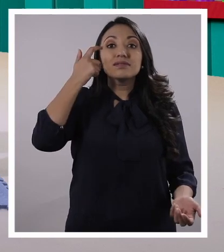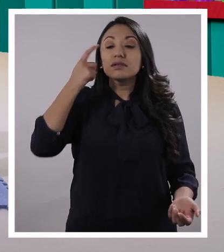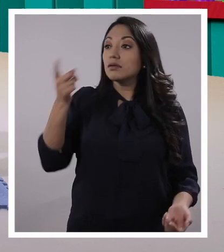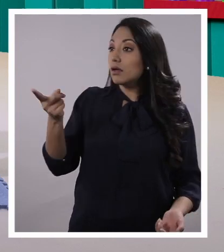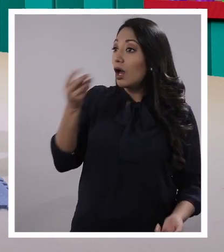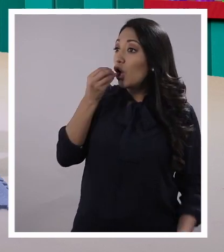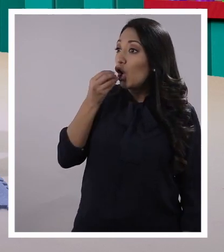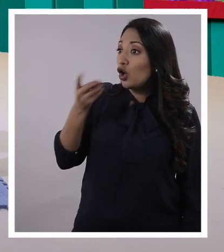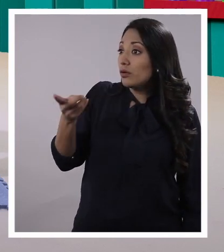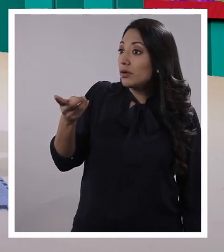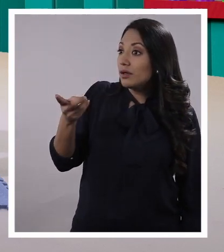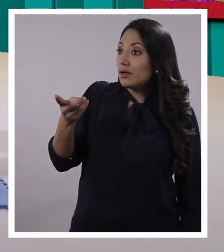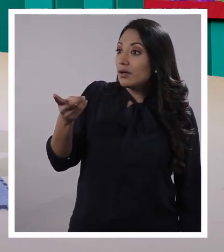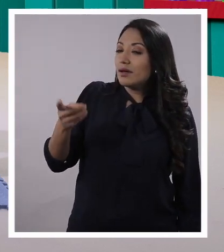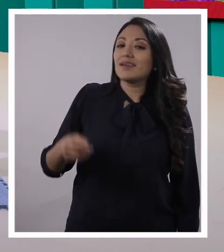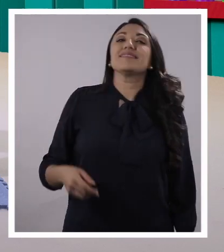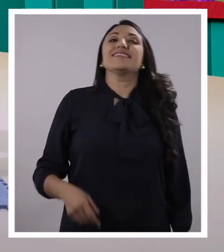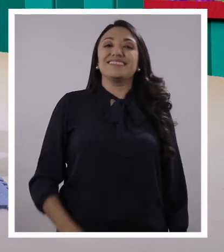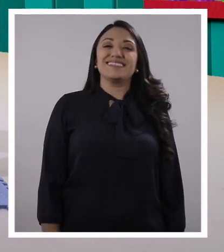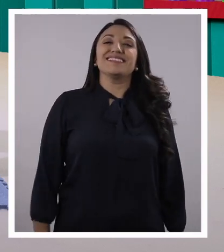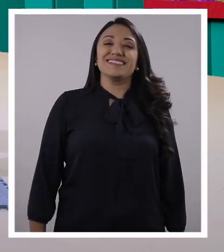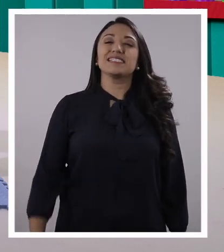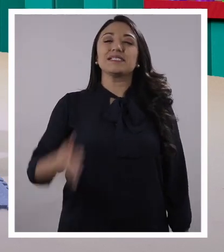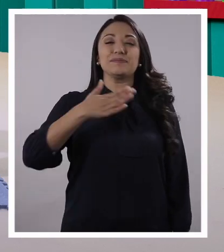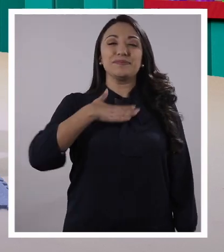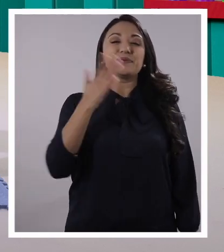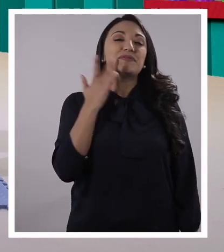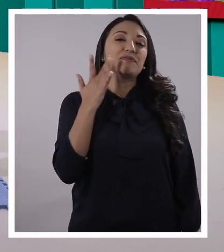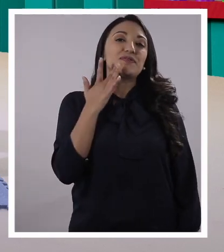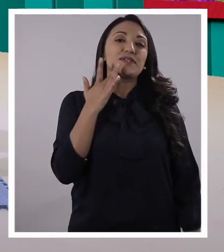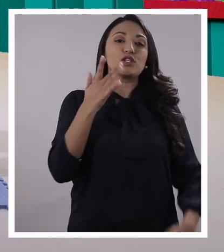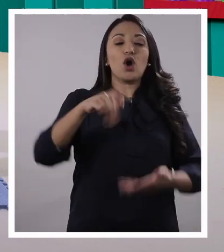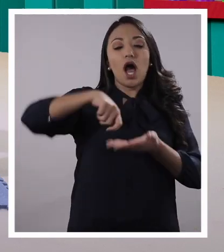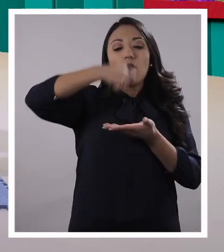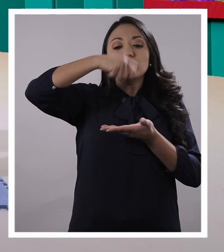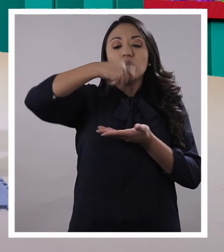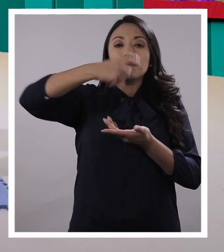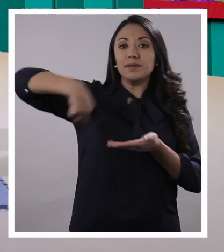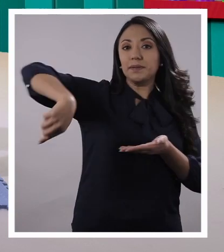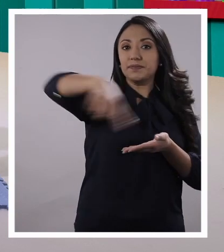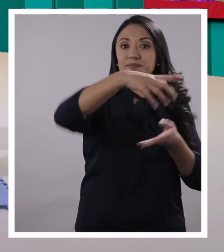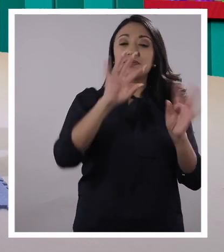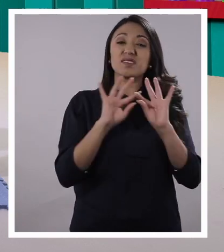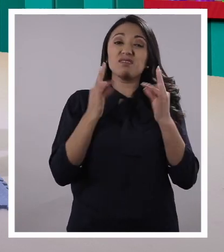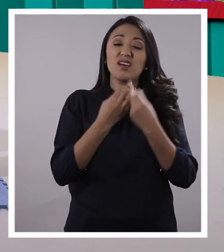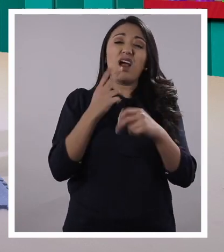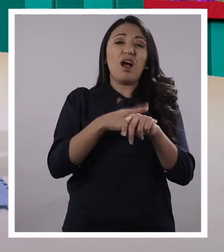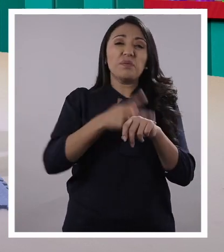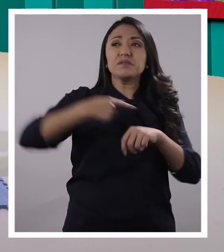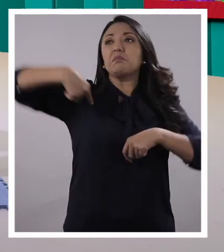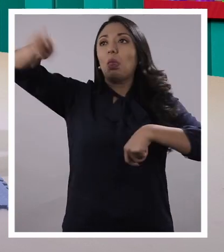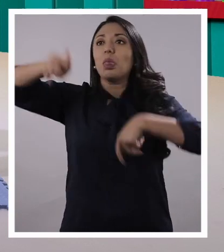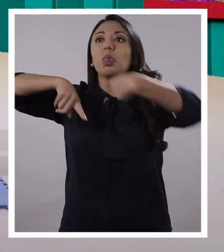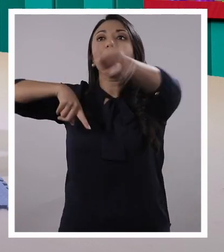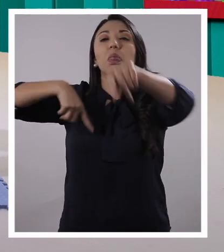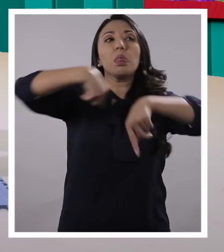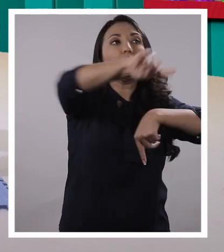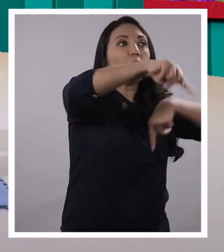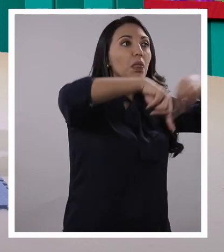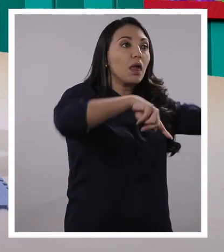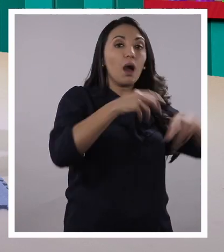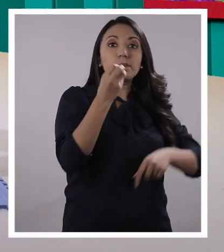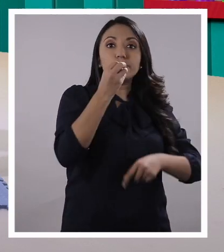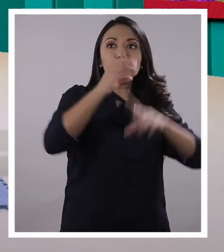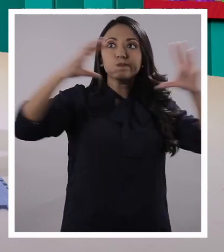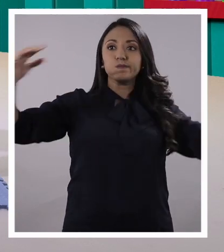Está comiendo. Ah, es uno de mis momentos favoritos, el comer en familia. Porque a veces no tenemos mucho tiempo, pero el momento